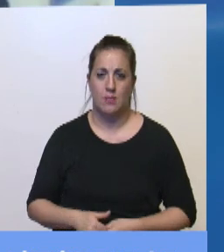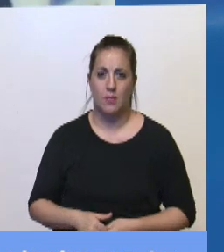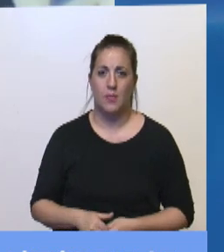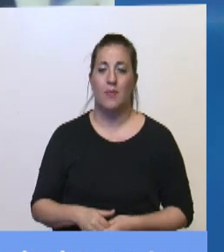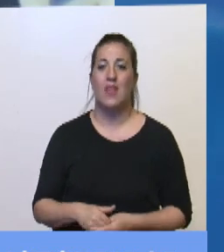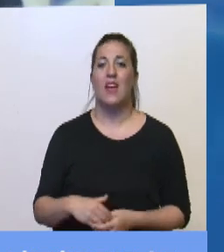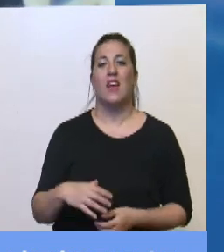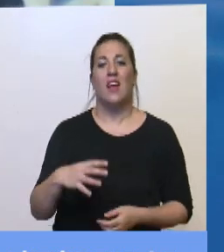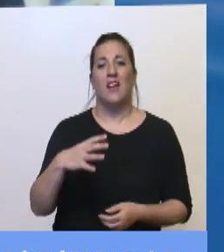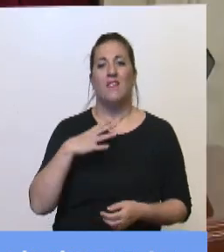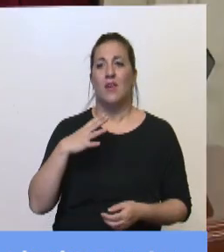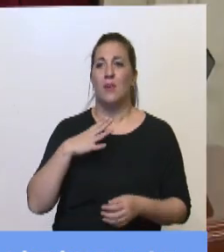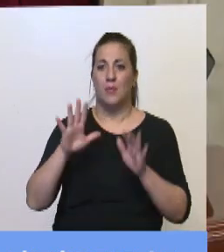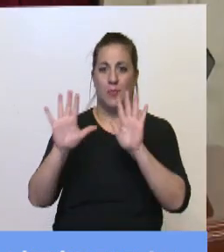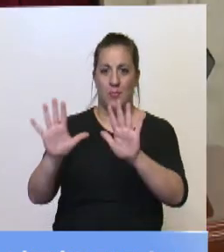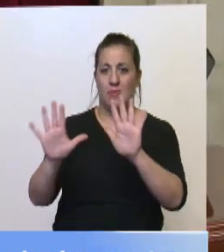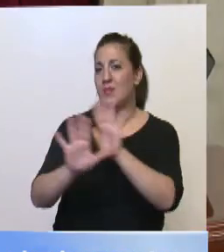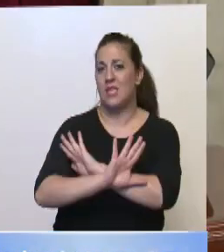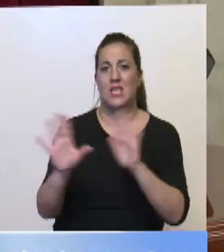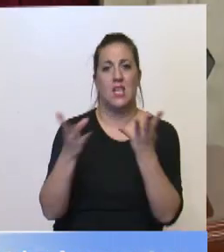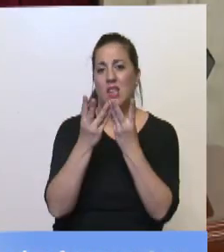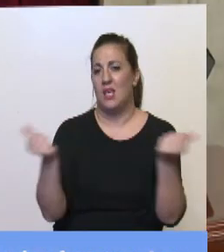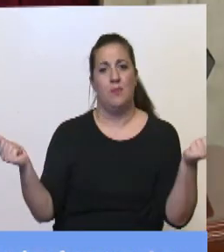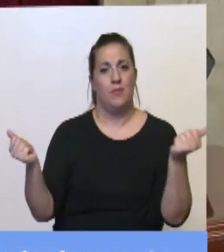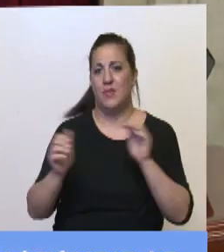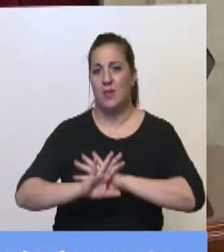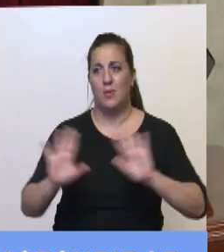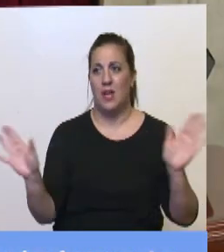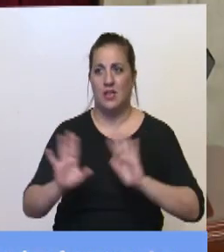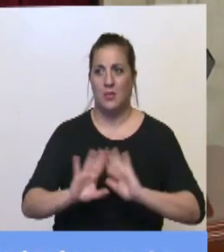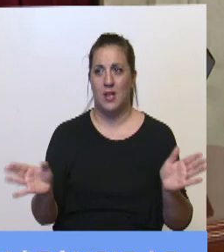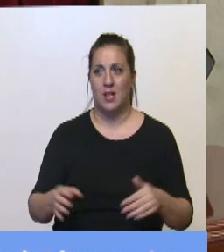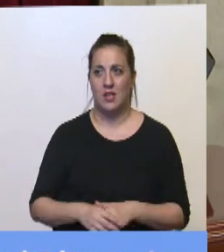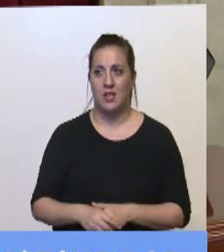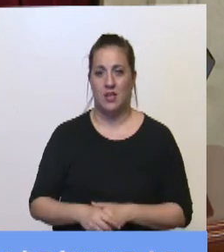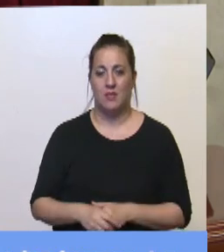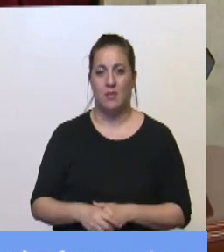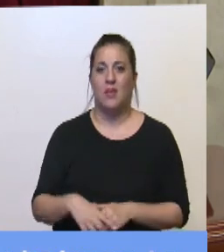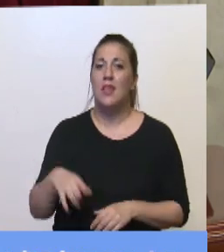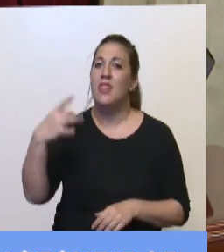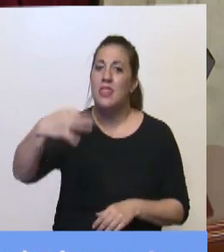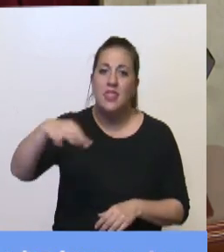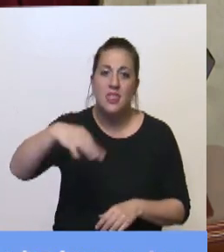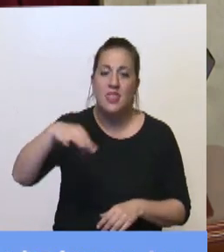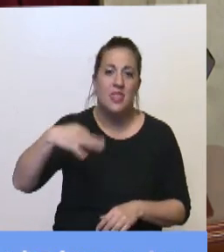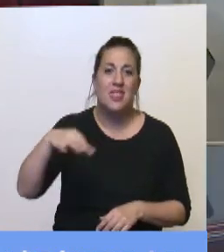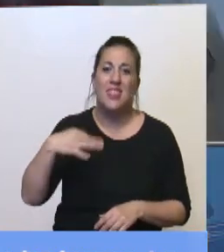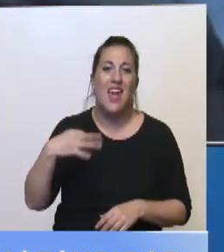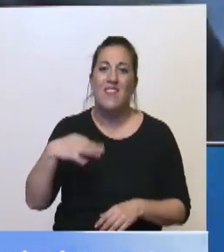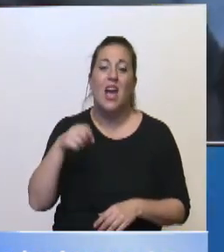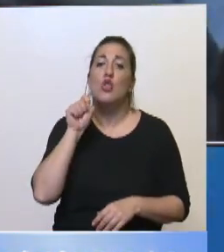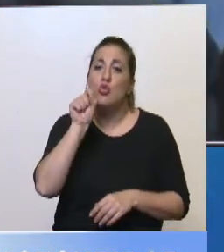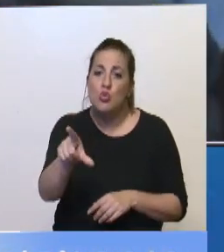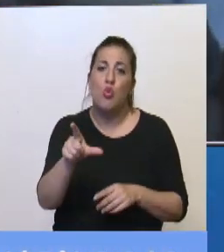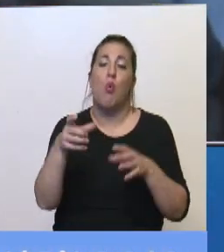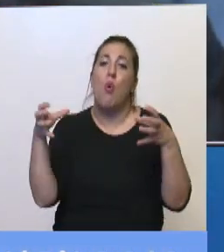El DNU que me faltaba de la vez pasada... No, se terminó, Parrilli, no, no, no, basta, basta, ya se... No, que solicitar en